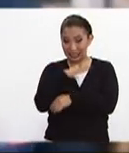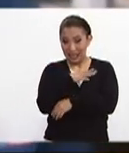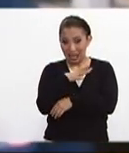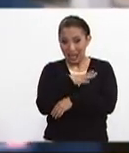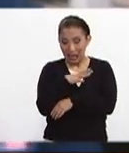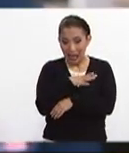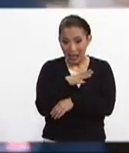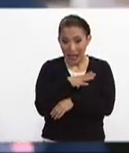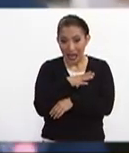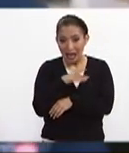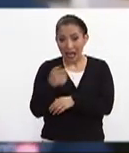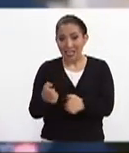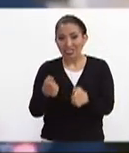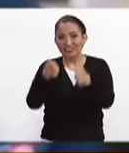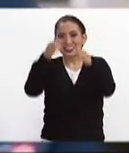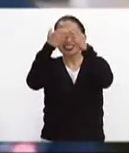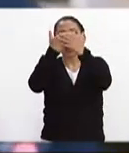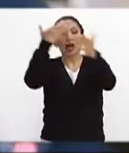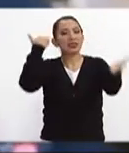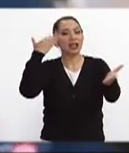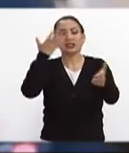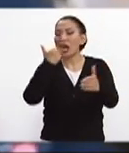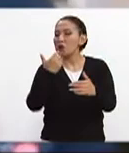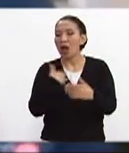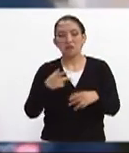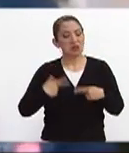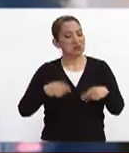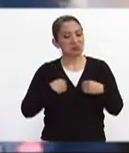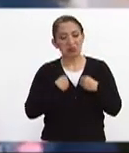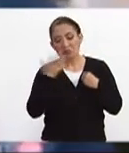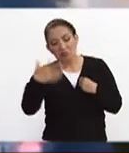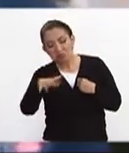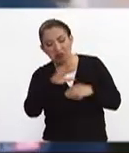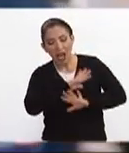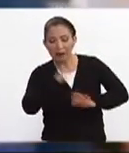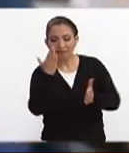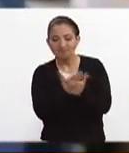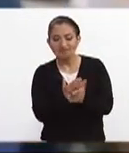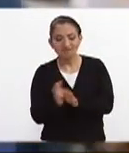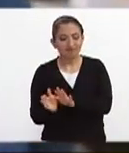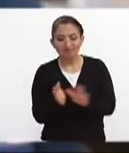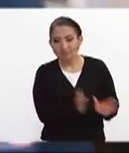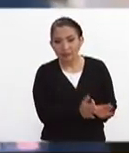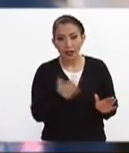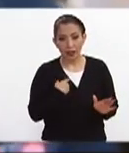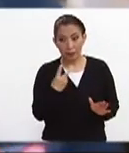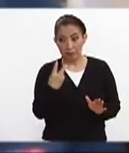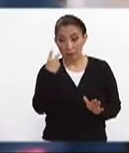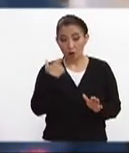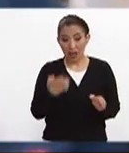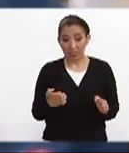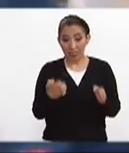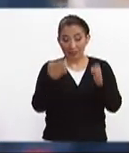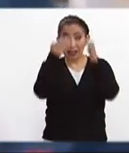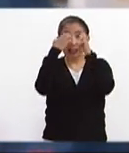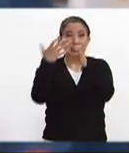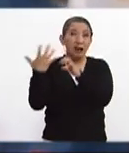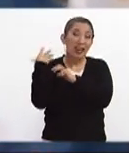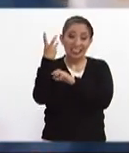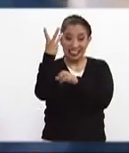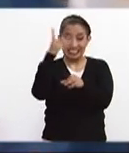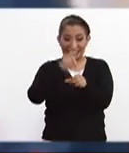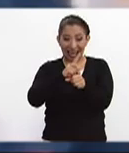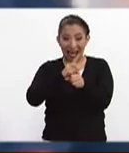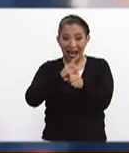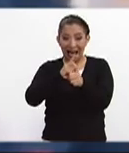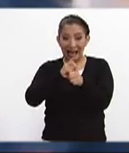este es el edificio donde ya no se están buscando personas podemos observar un edificio que hace apenas tres